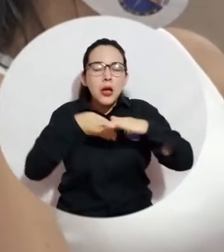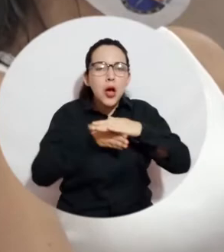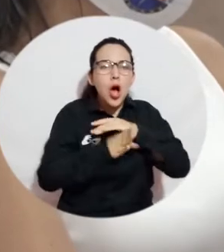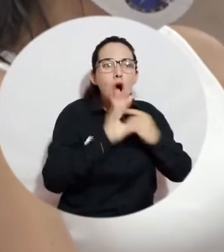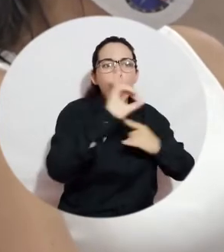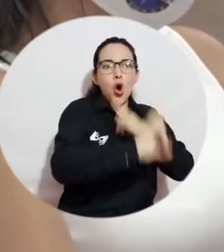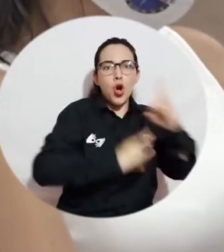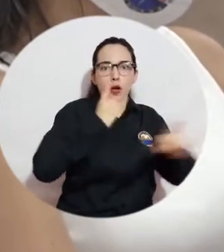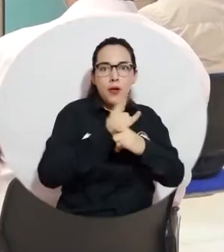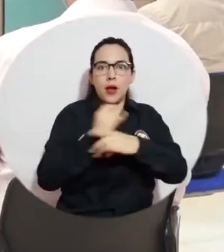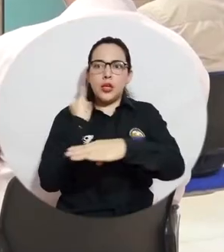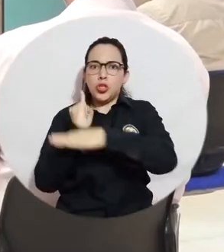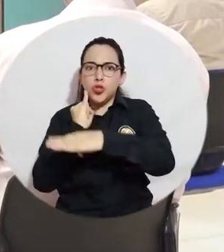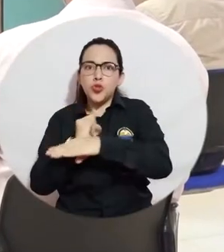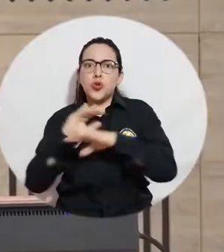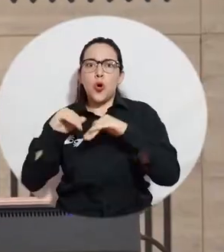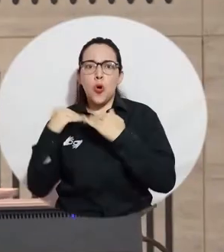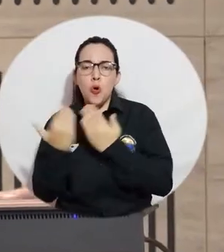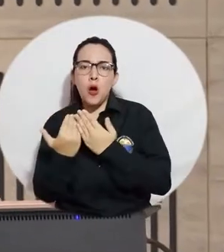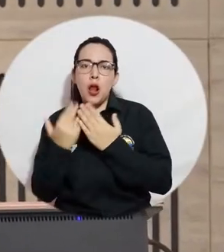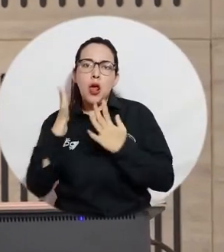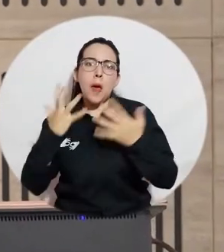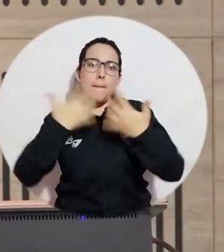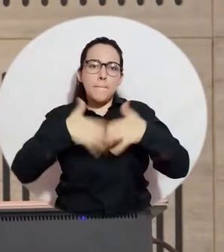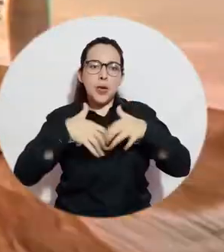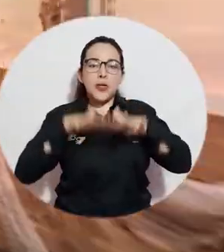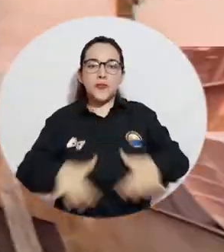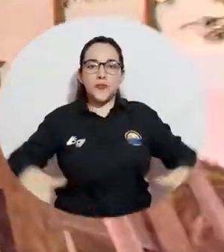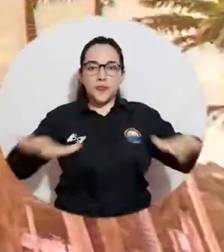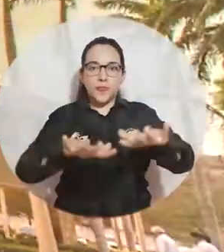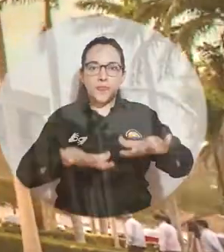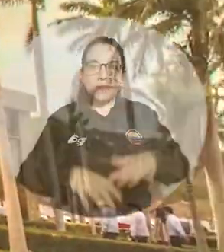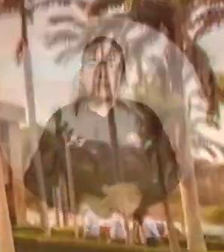Universal e institutos, escuelas y empresas del sector.